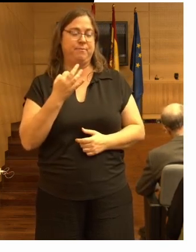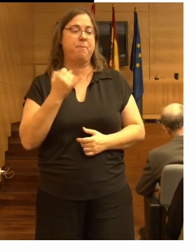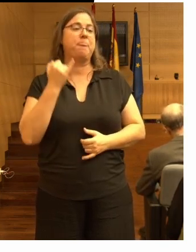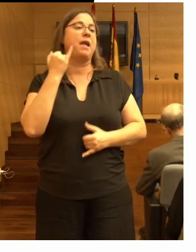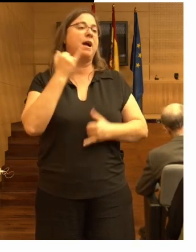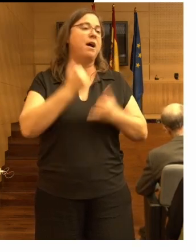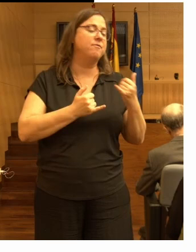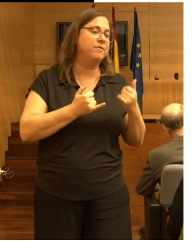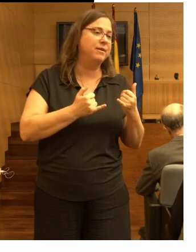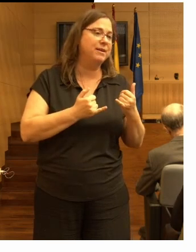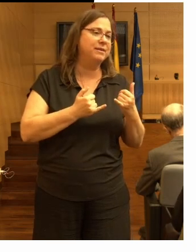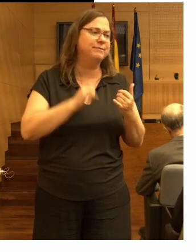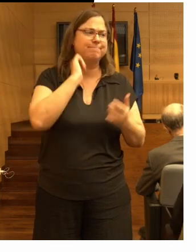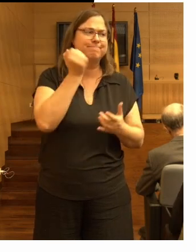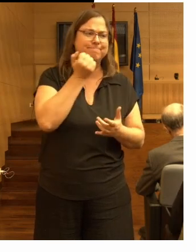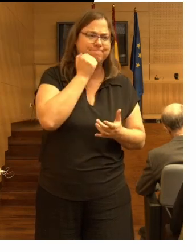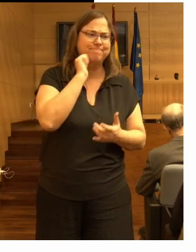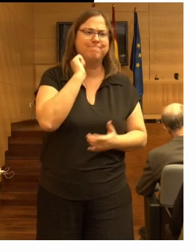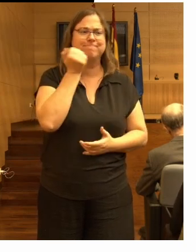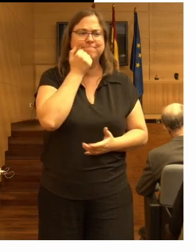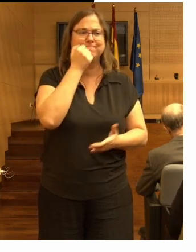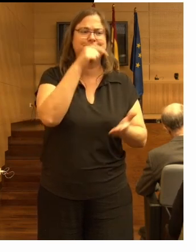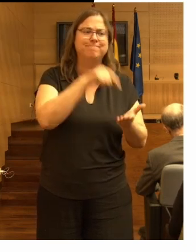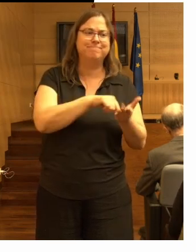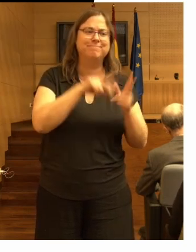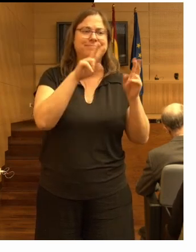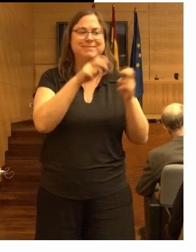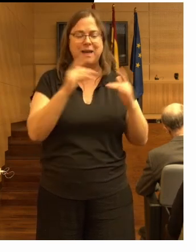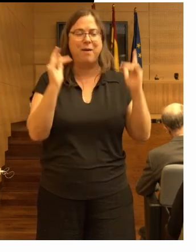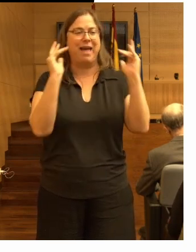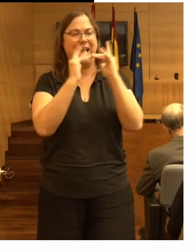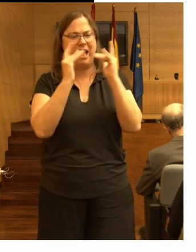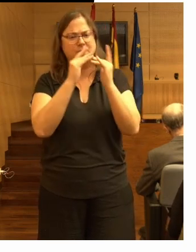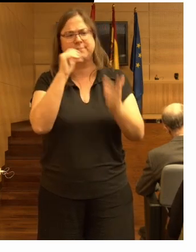recabaron reclamaciones sobre las camas